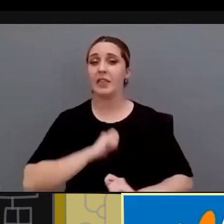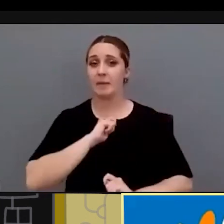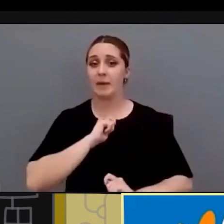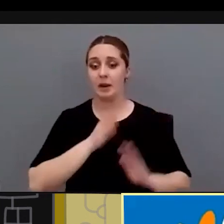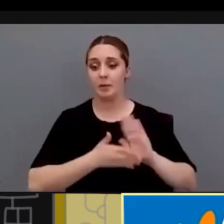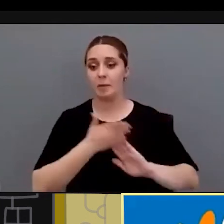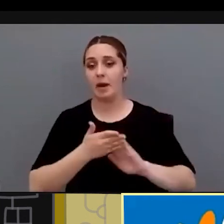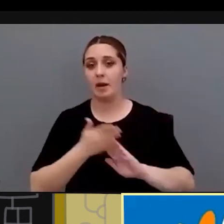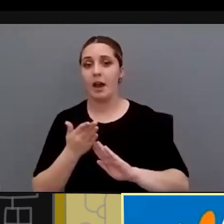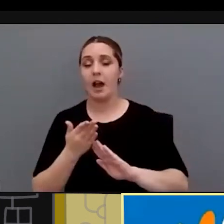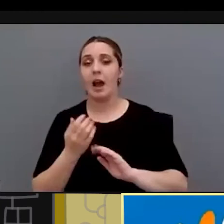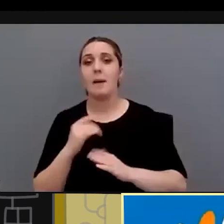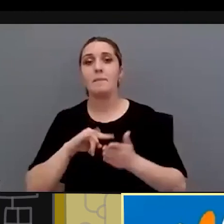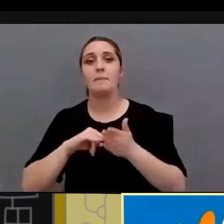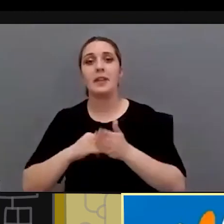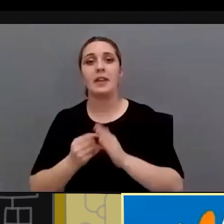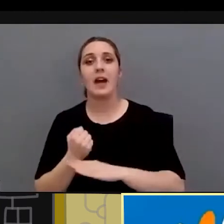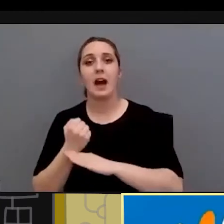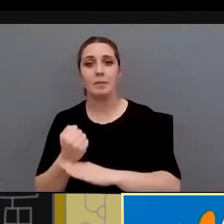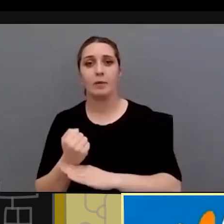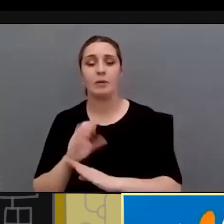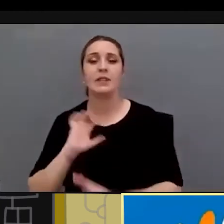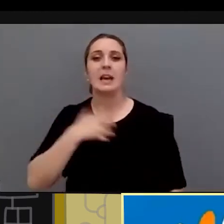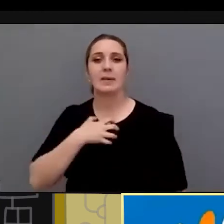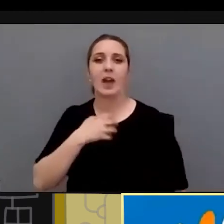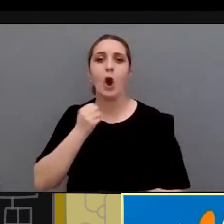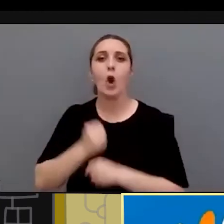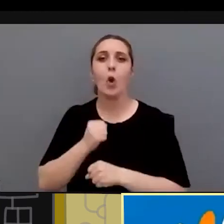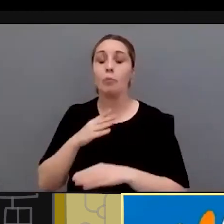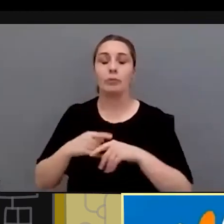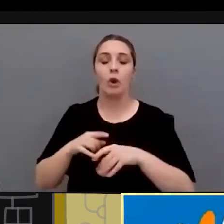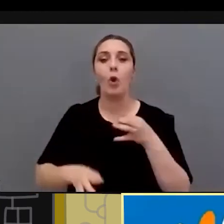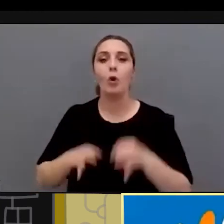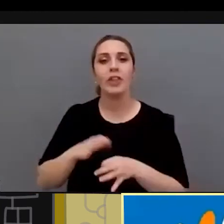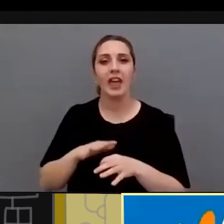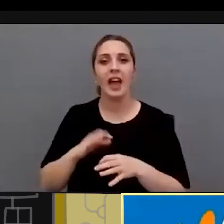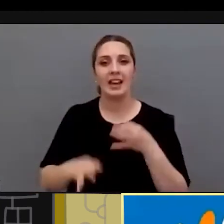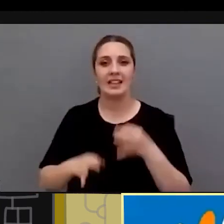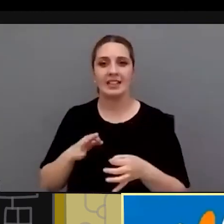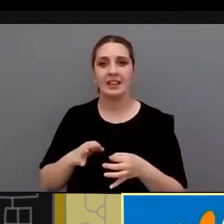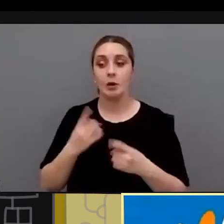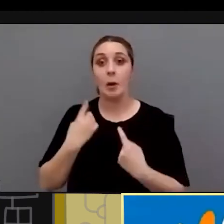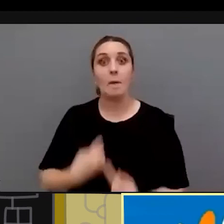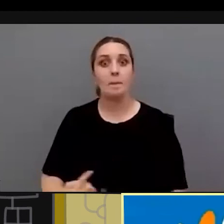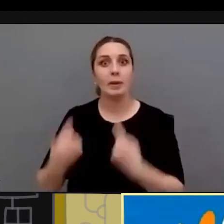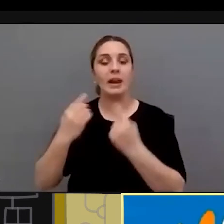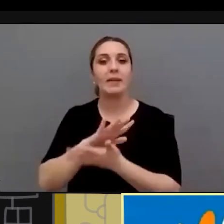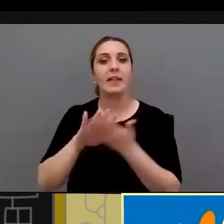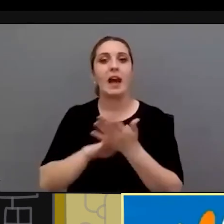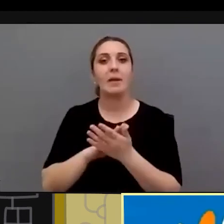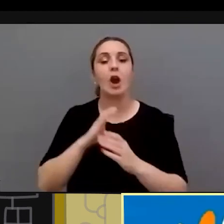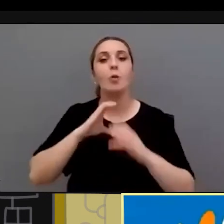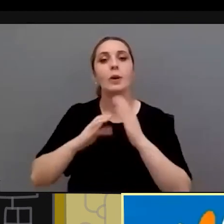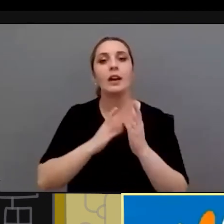medidas de pollos y a dejar atrás el sistema de capacitaciones judiciales que se habla por primera vez de la comunicación aumentativa alternativa